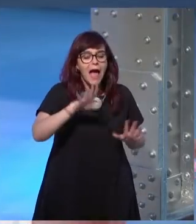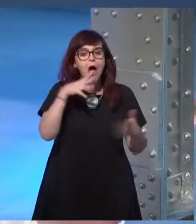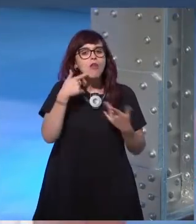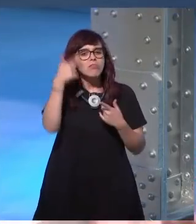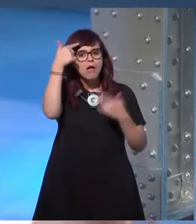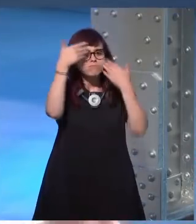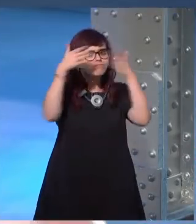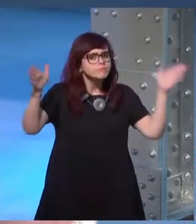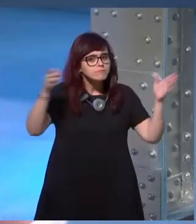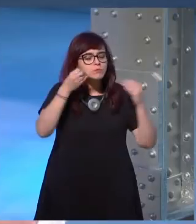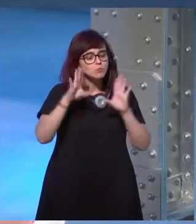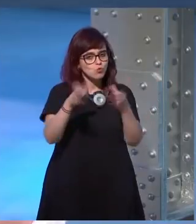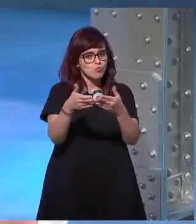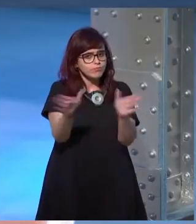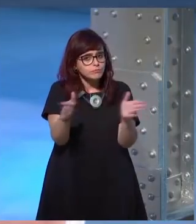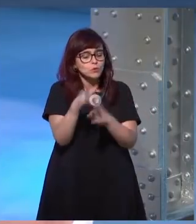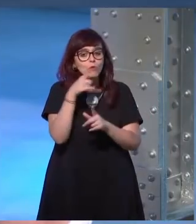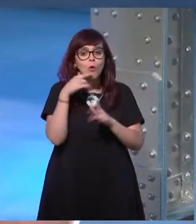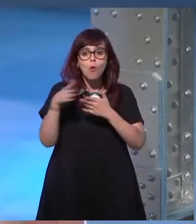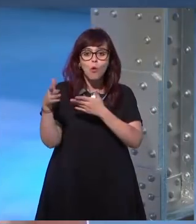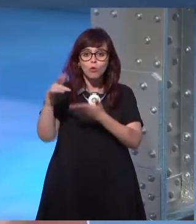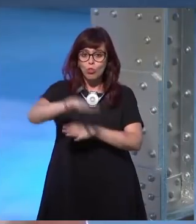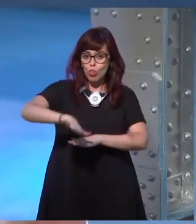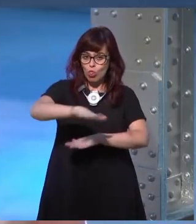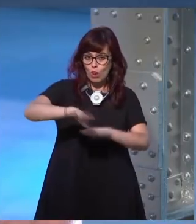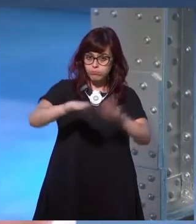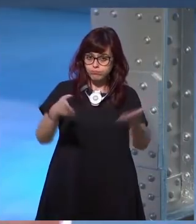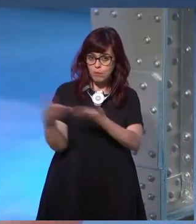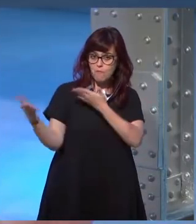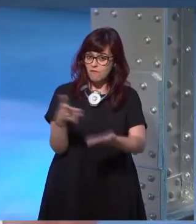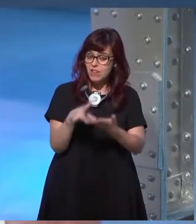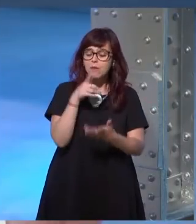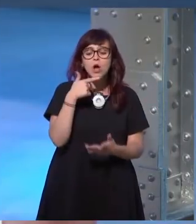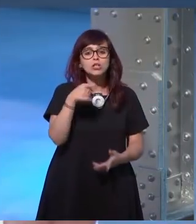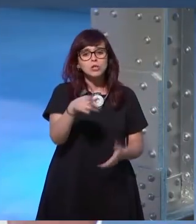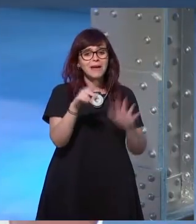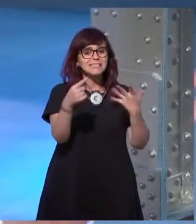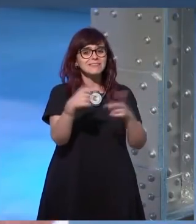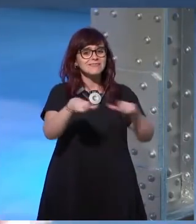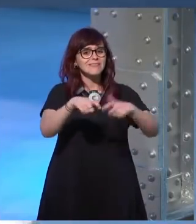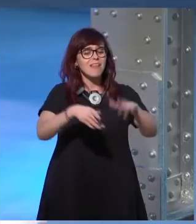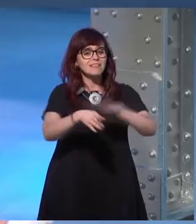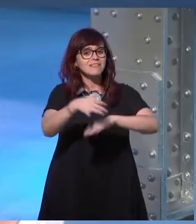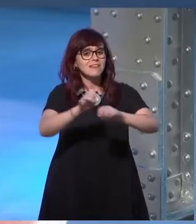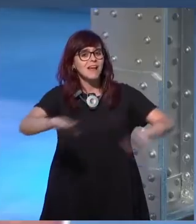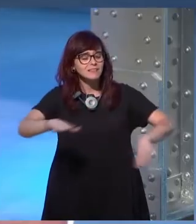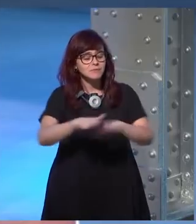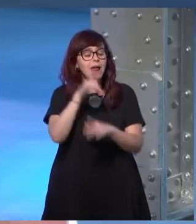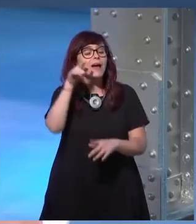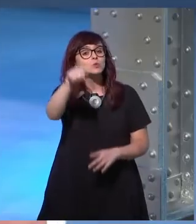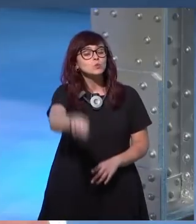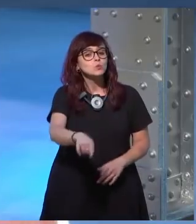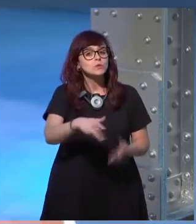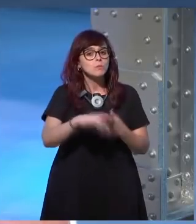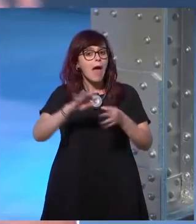abierto hay puestos de bienvenida que te dicen toma seis entradas gratis para que vengas con